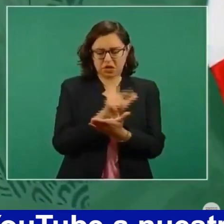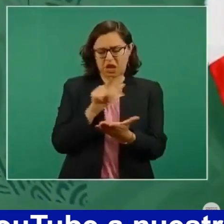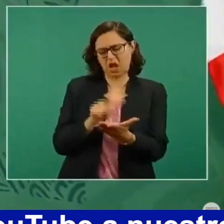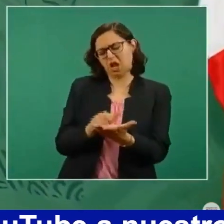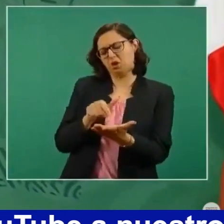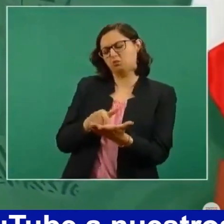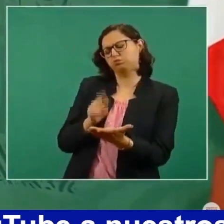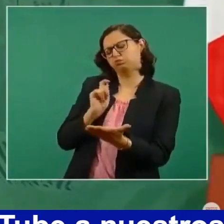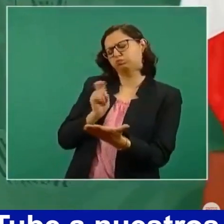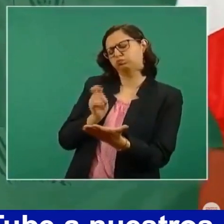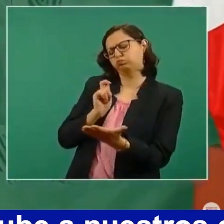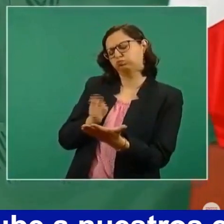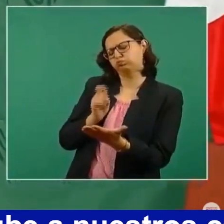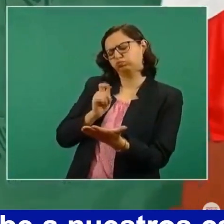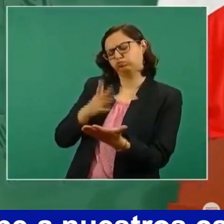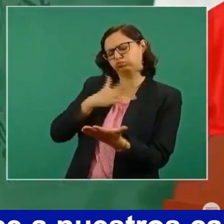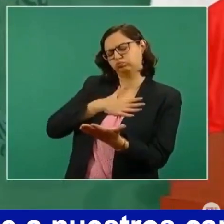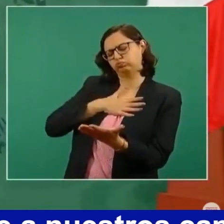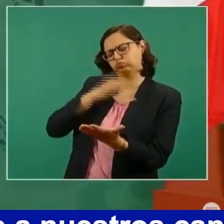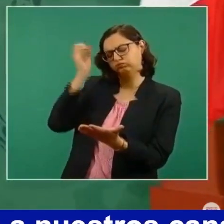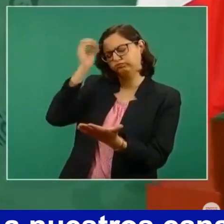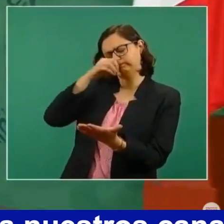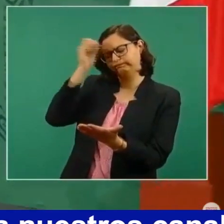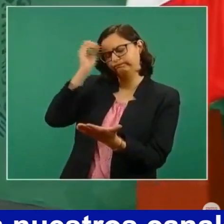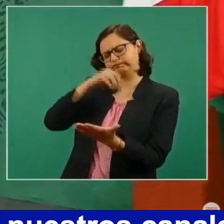además de la ley que existía,